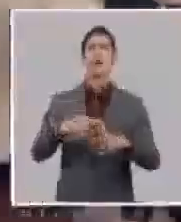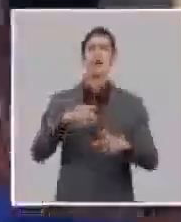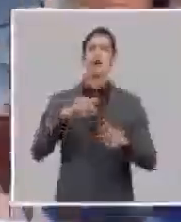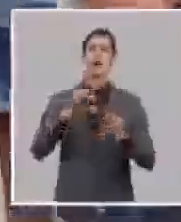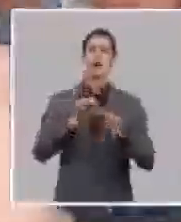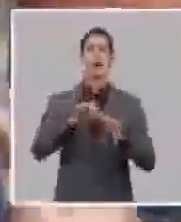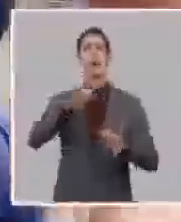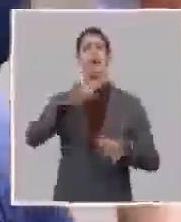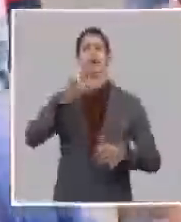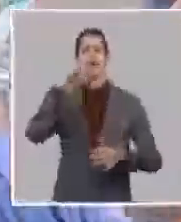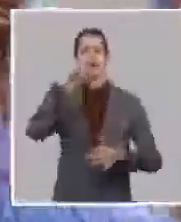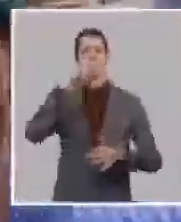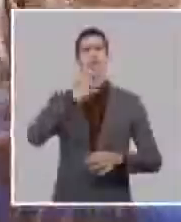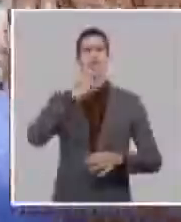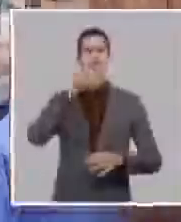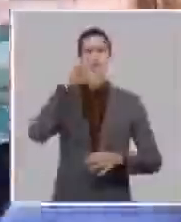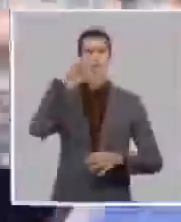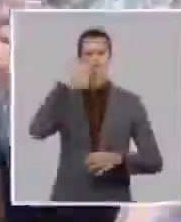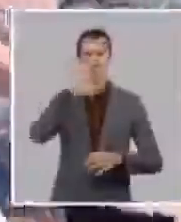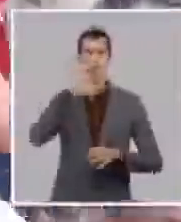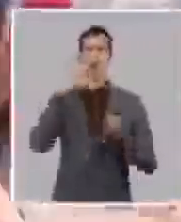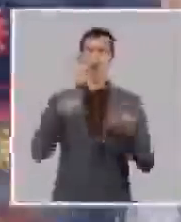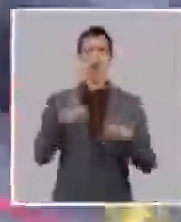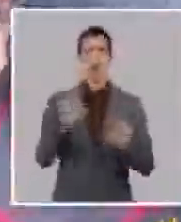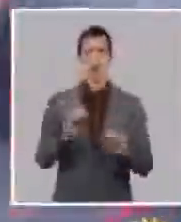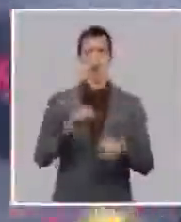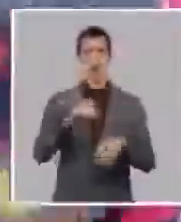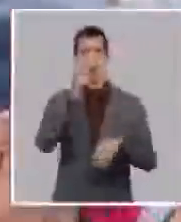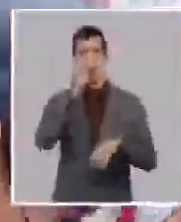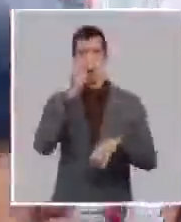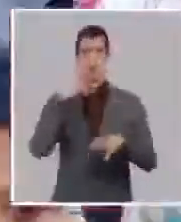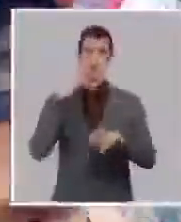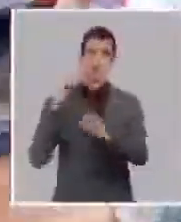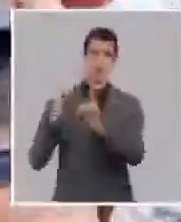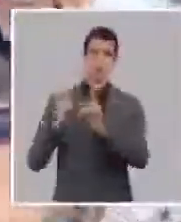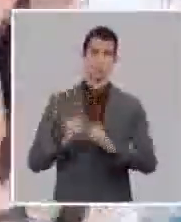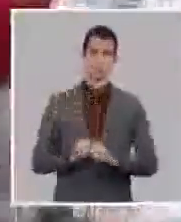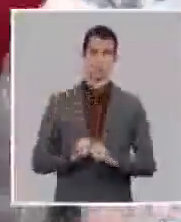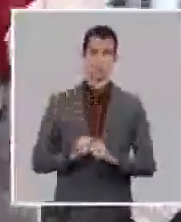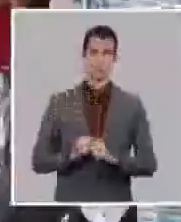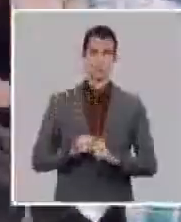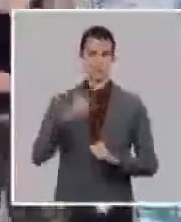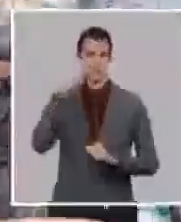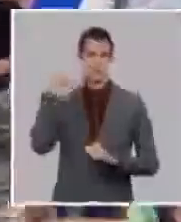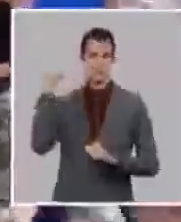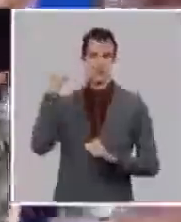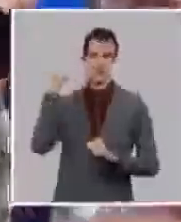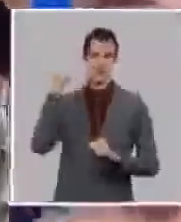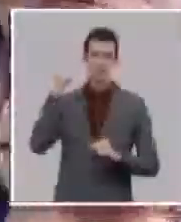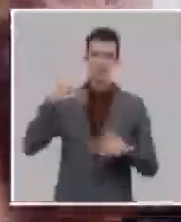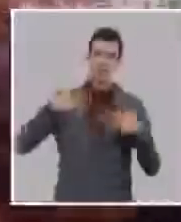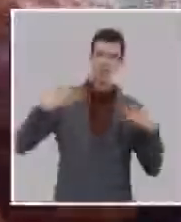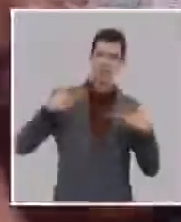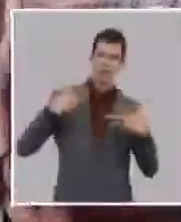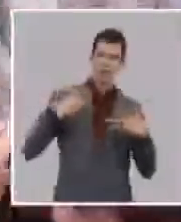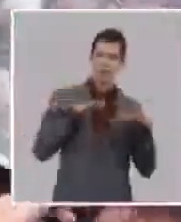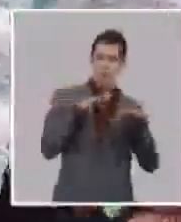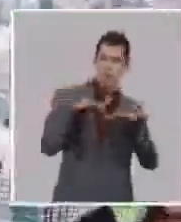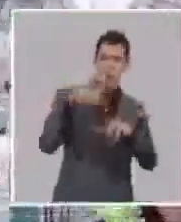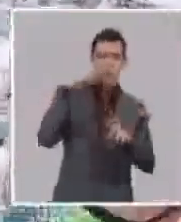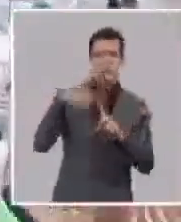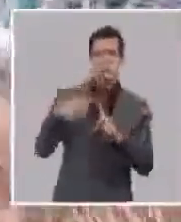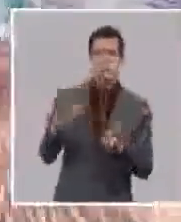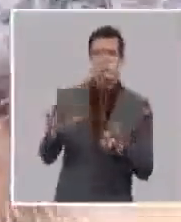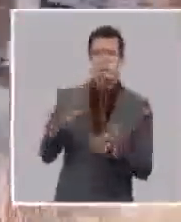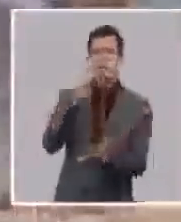iban directos a a tomar una estación de la policía a quemarla